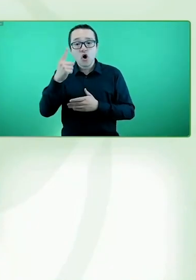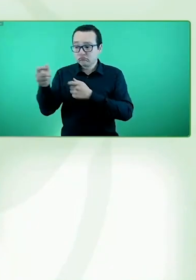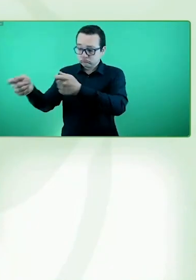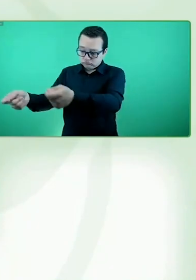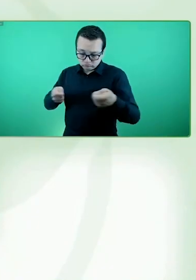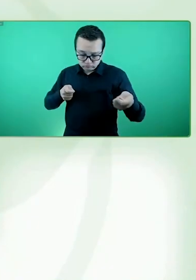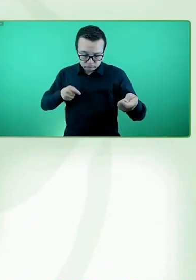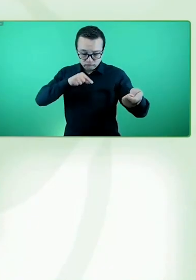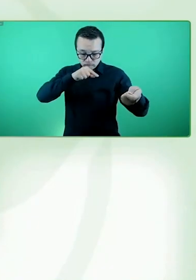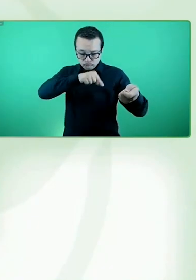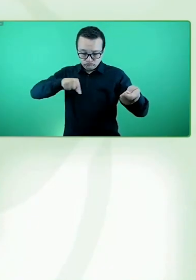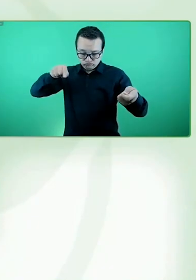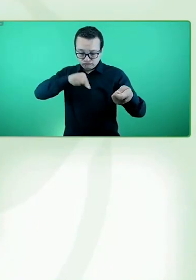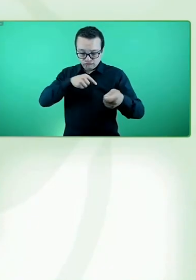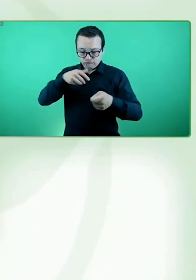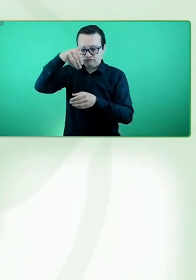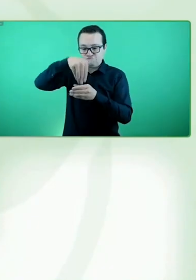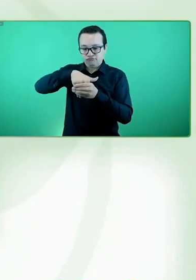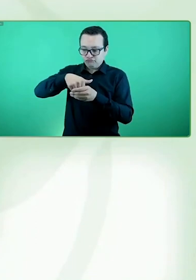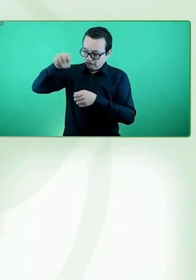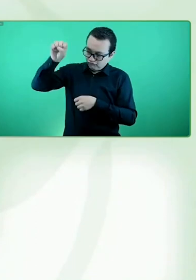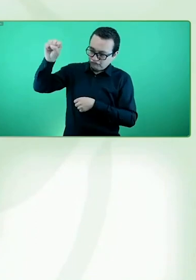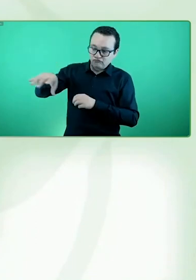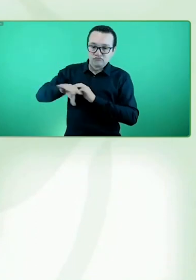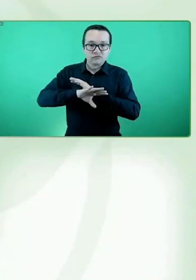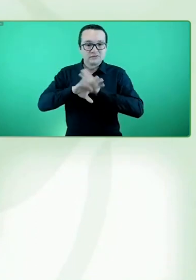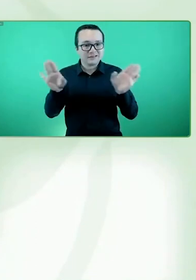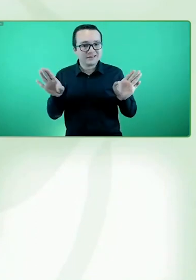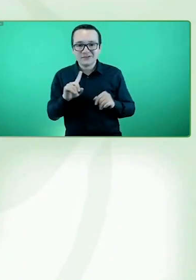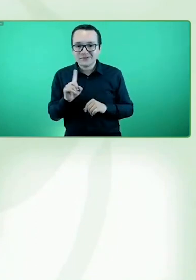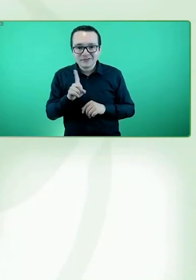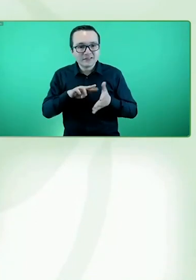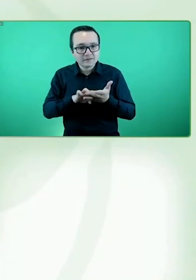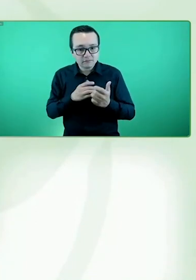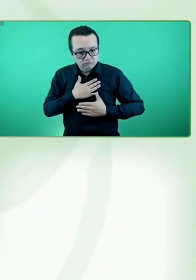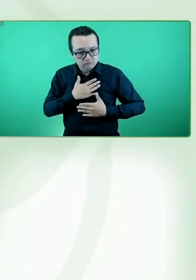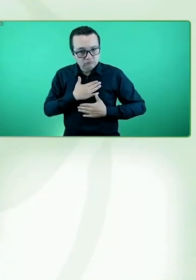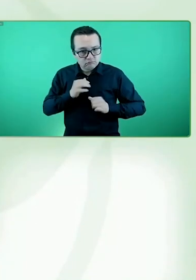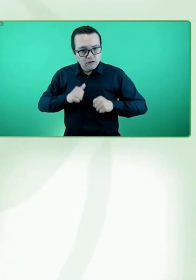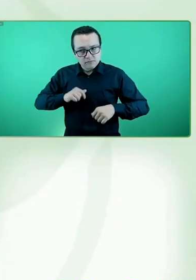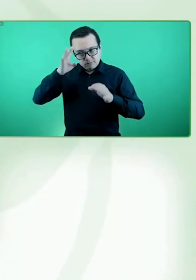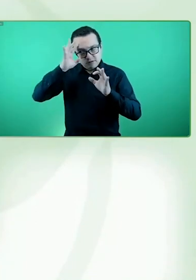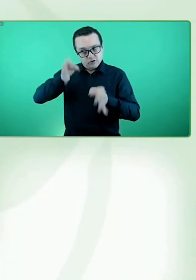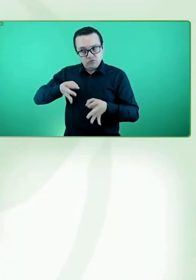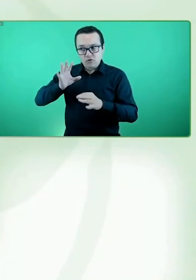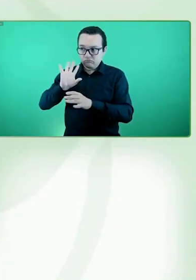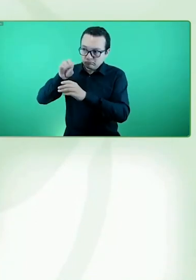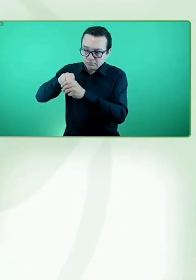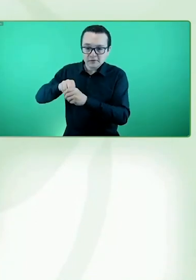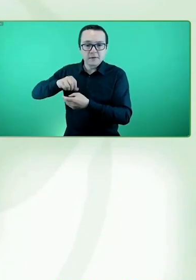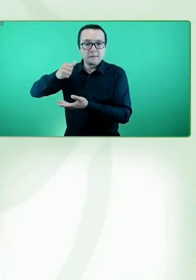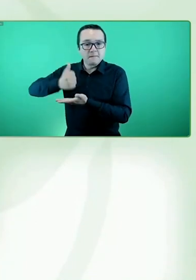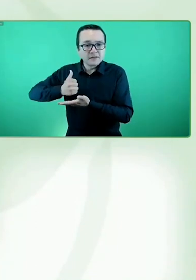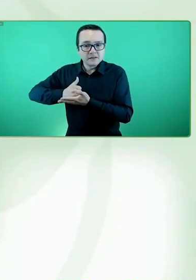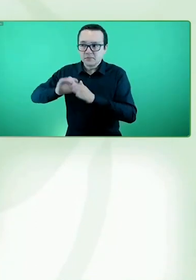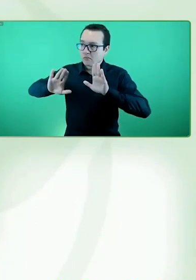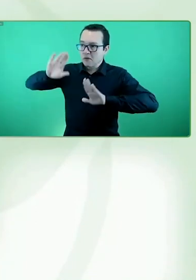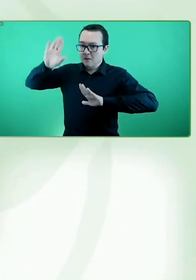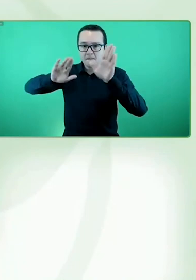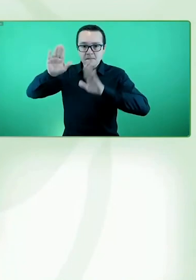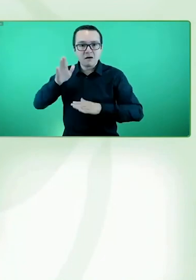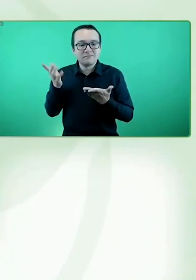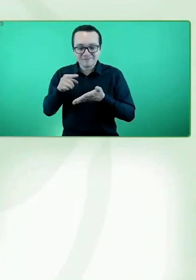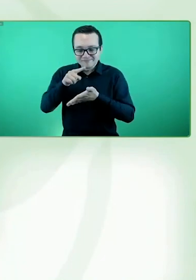ejercerlo o poder demostrar posición o participación política en elecciones, que sean accesibles para todas las personas,